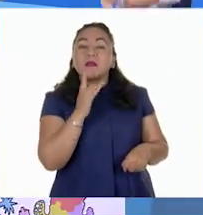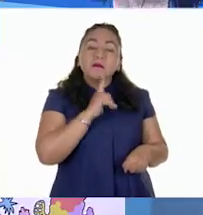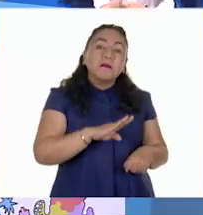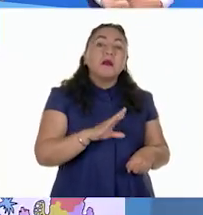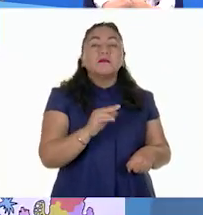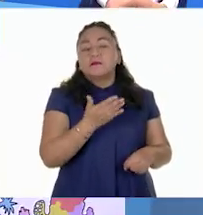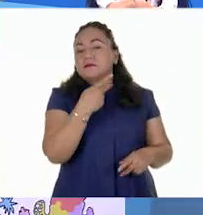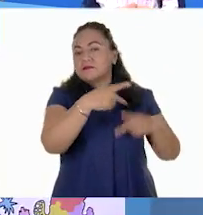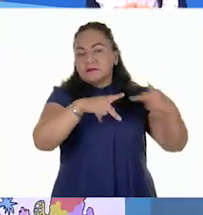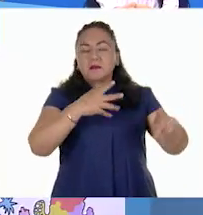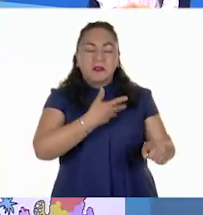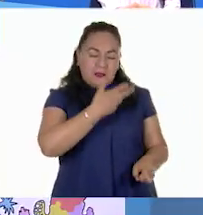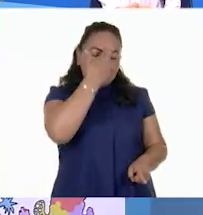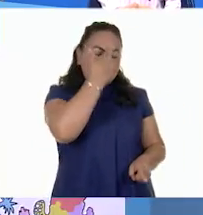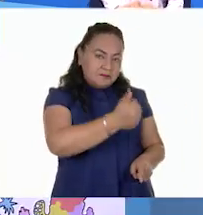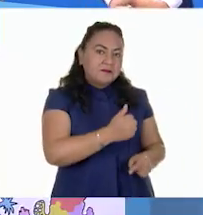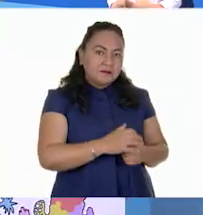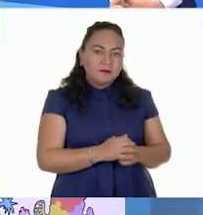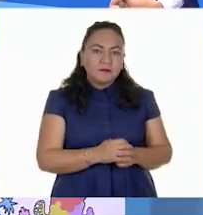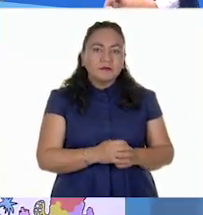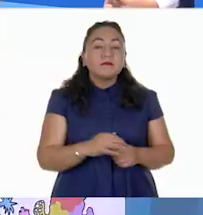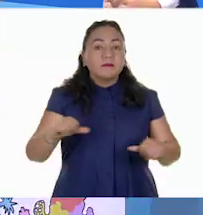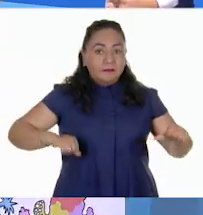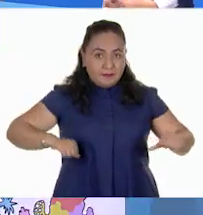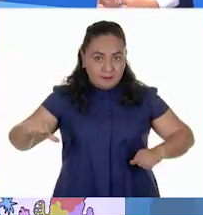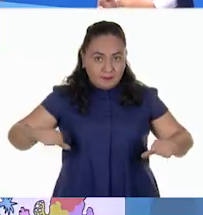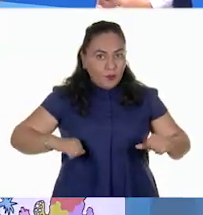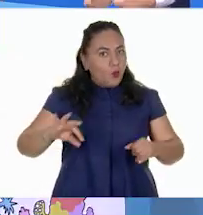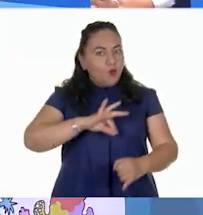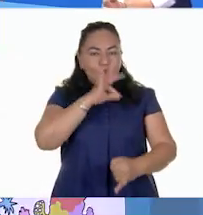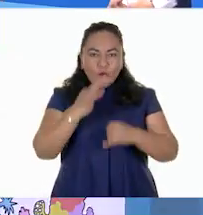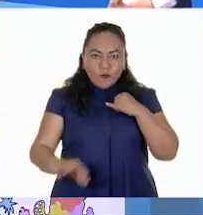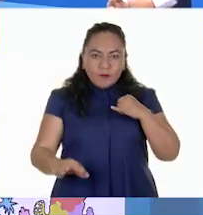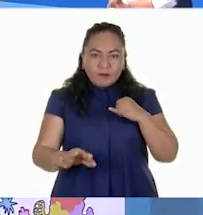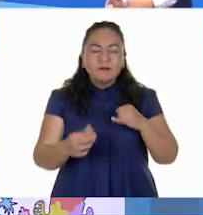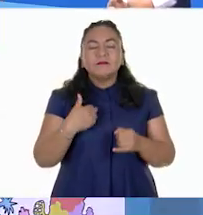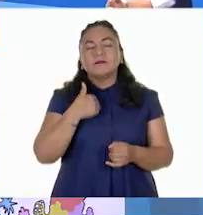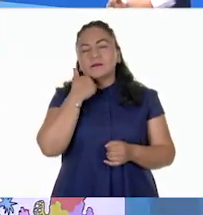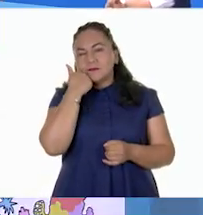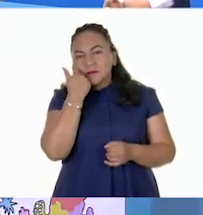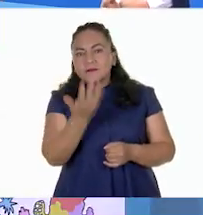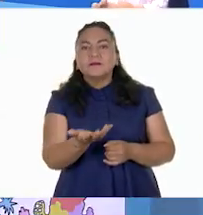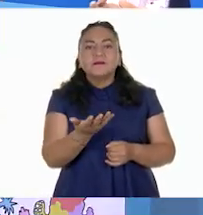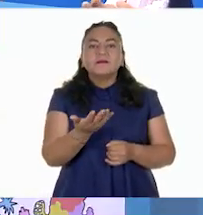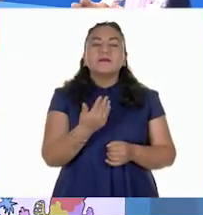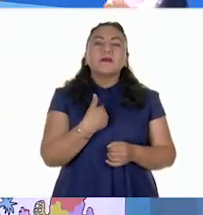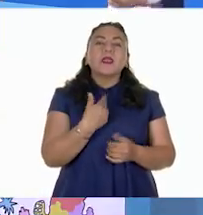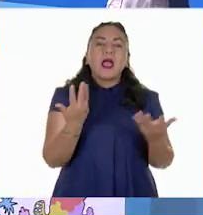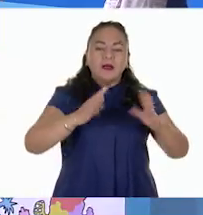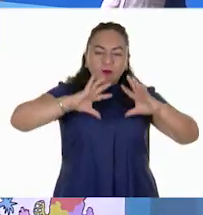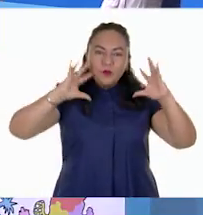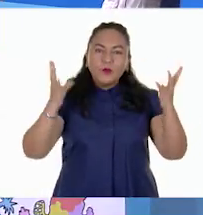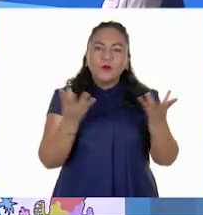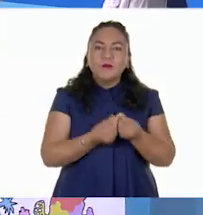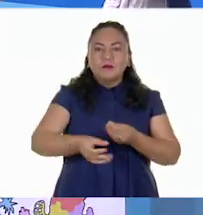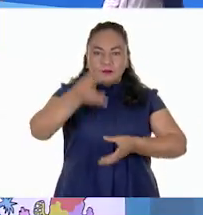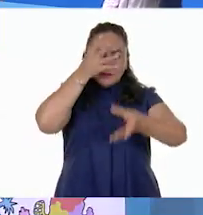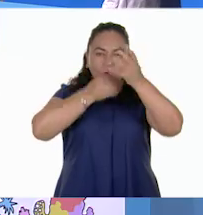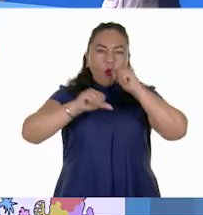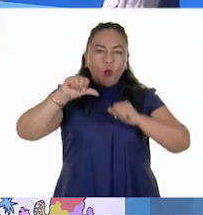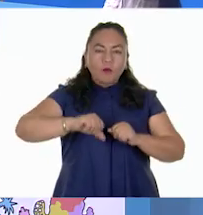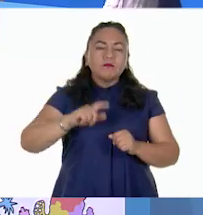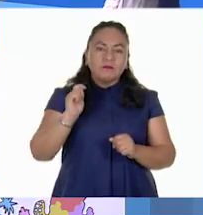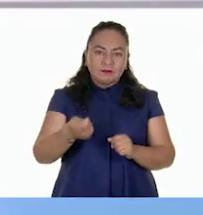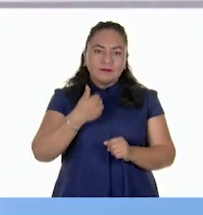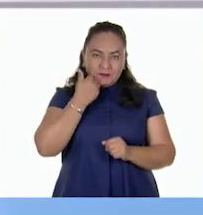razón. Como actividad de conclusión, quisiera que hiciéramos un recuento de lo aprendido el día de hoy.